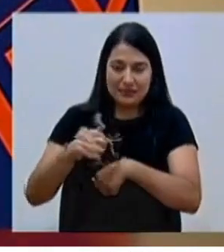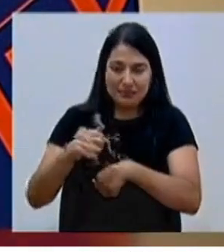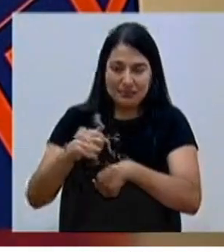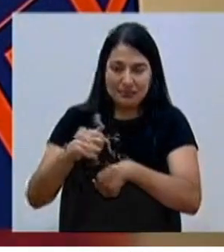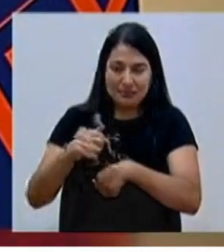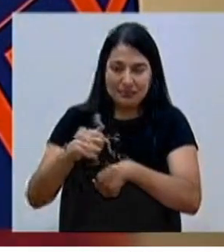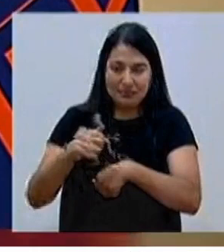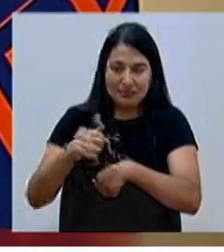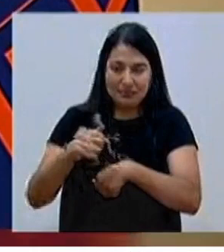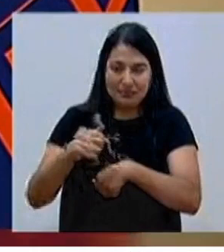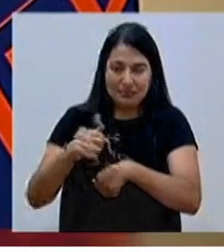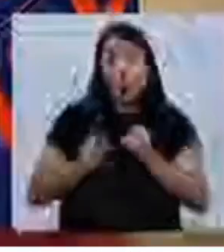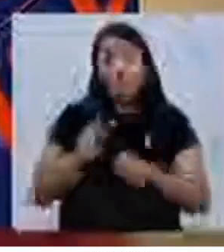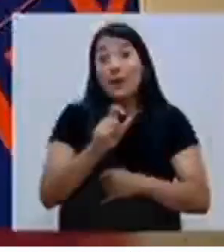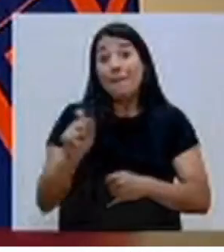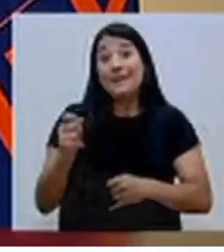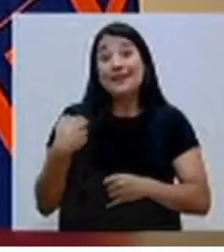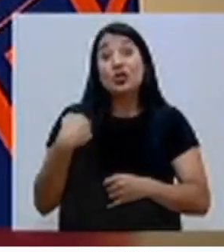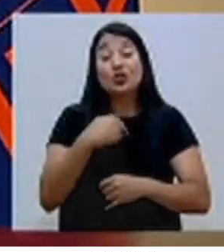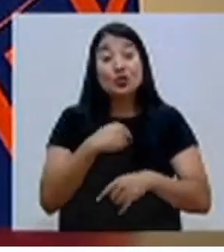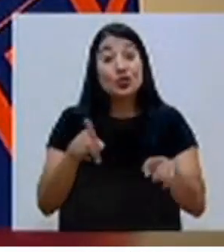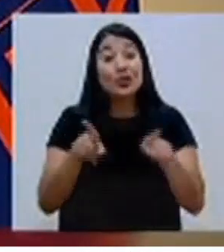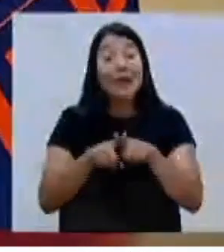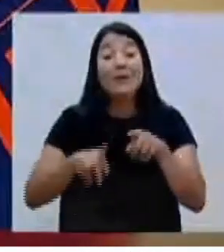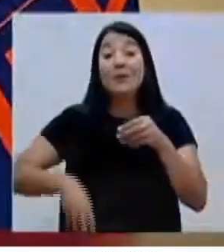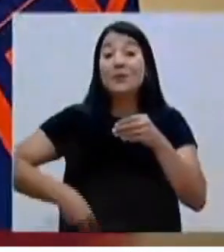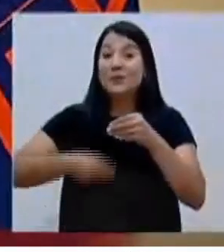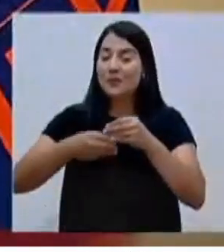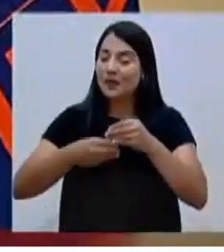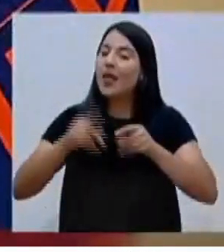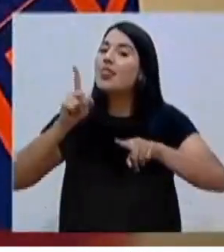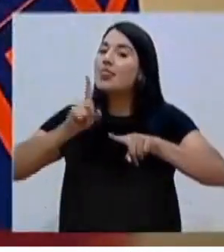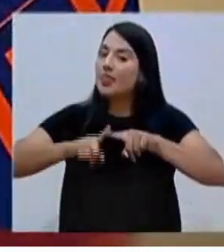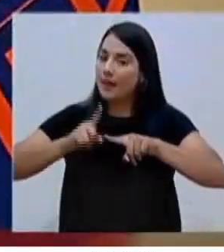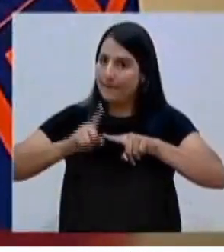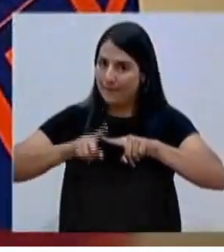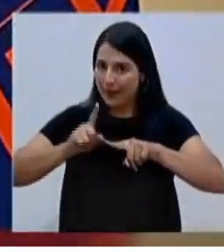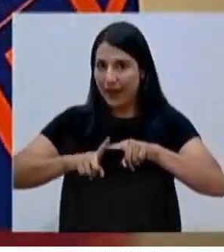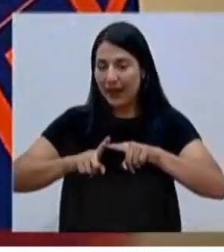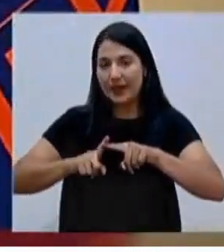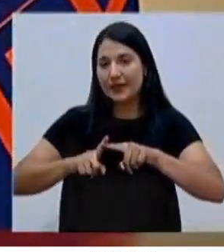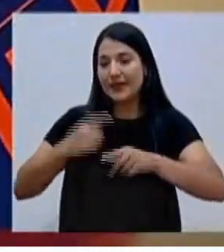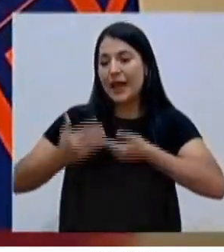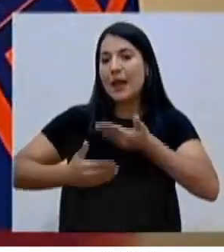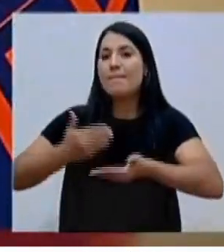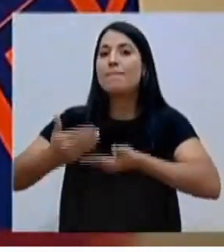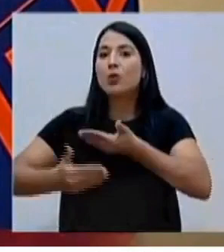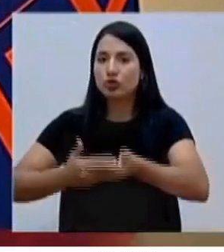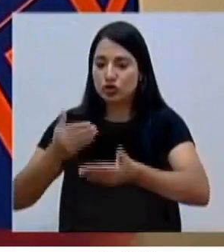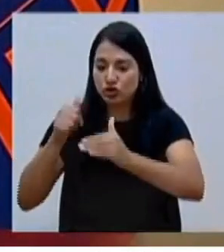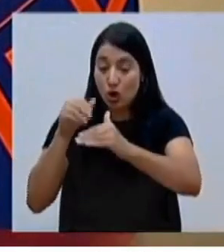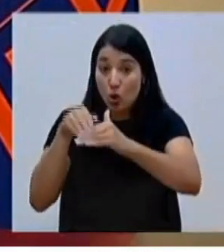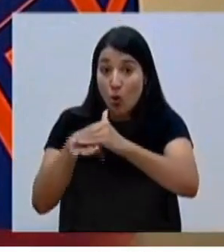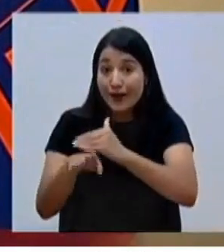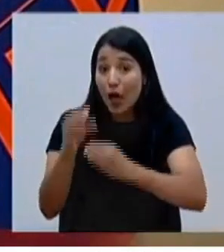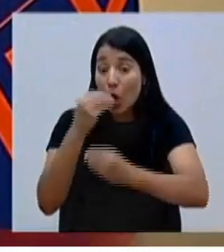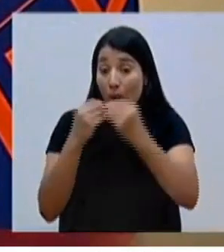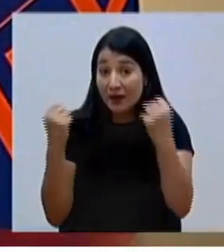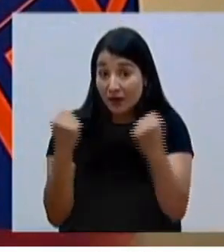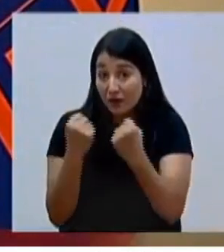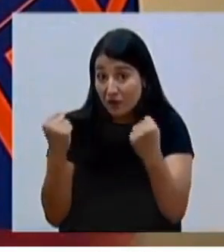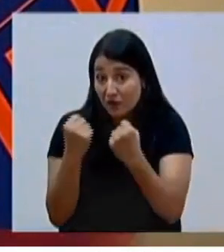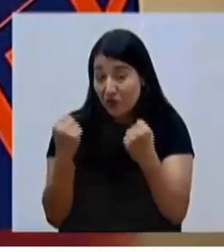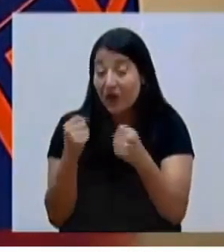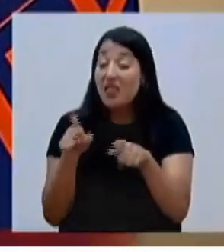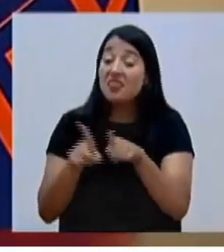en los últimos meses hemos incorporado también, dependiendo de las cadenas de frío que se tengan en los centros La